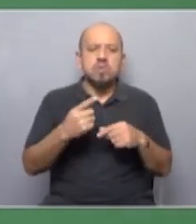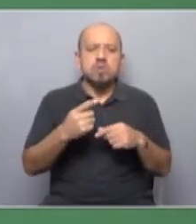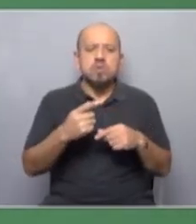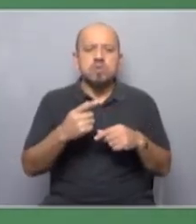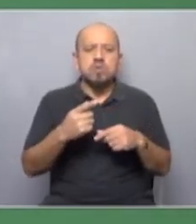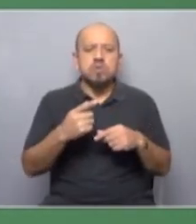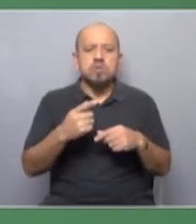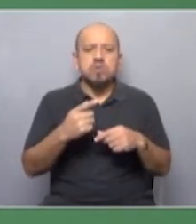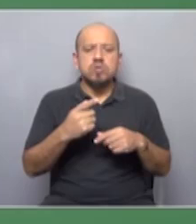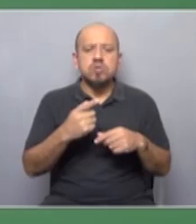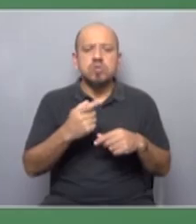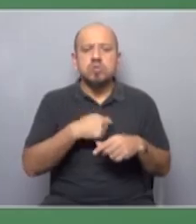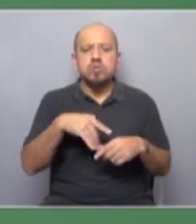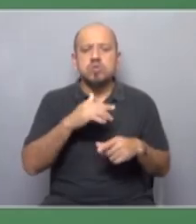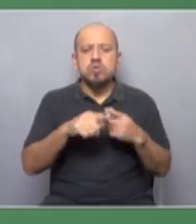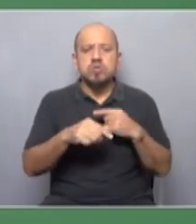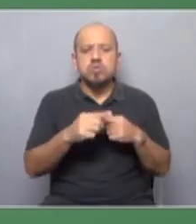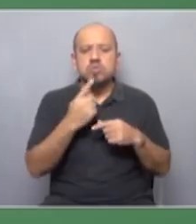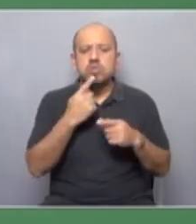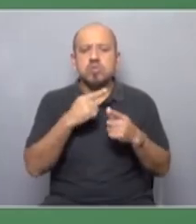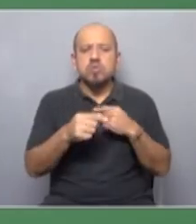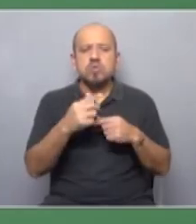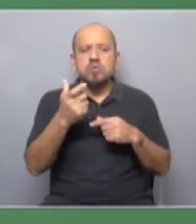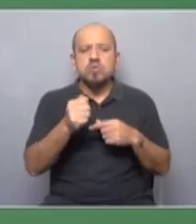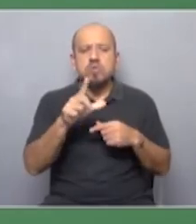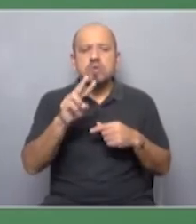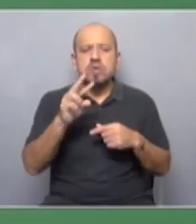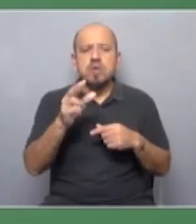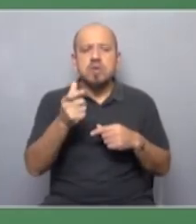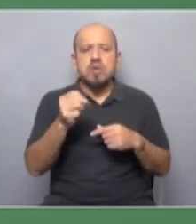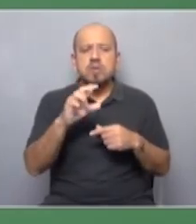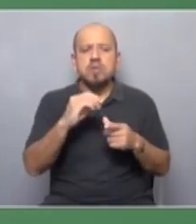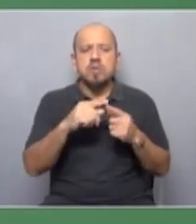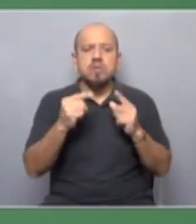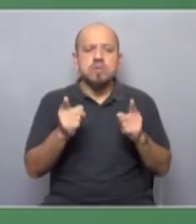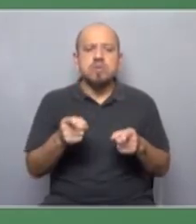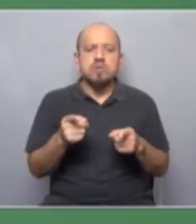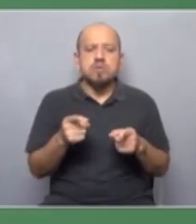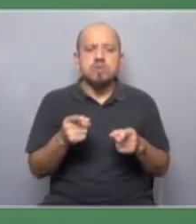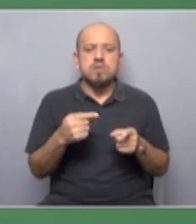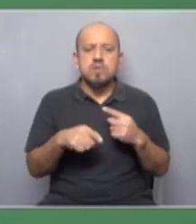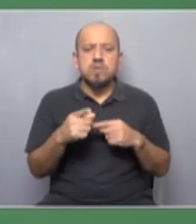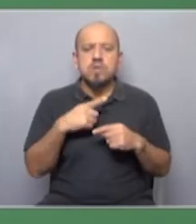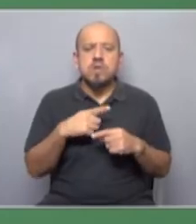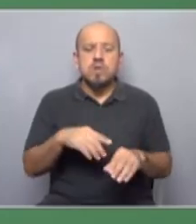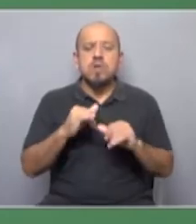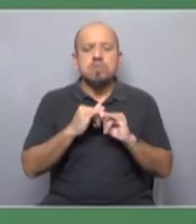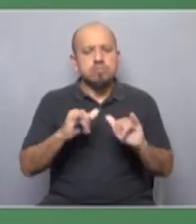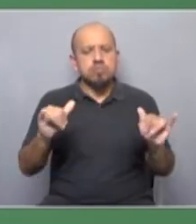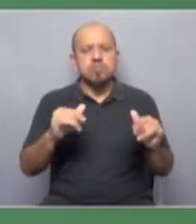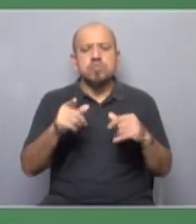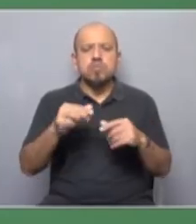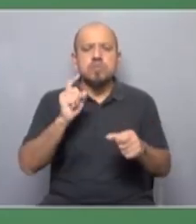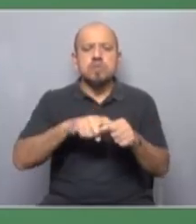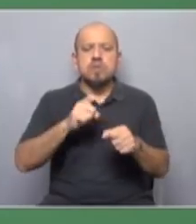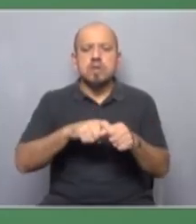un ratito salió ya Álvaro lo mencionaba y nosotras y nosotros también fomentamos esa visión del